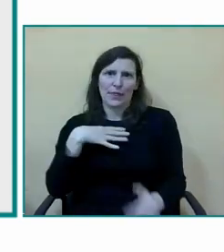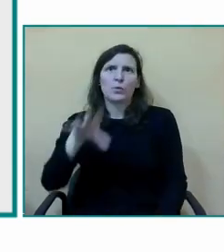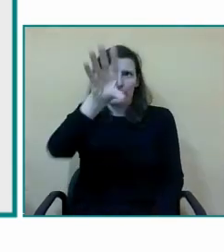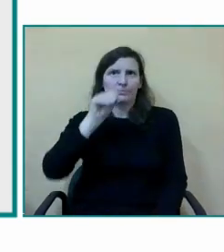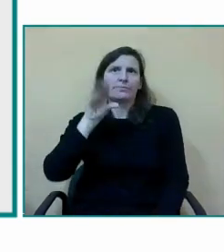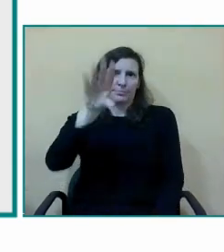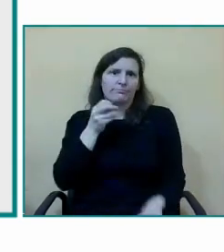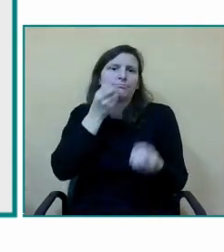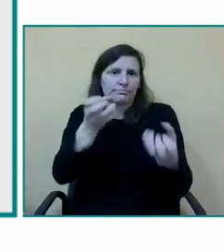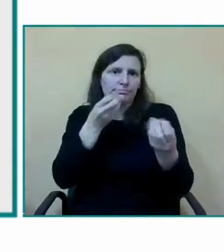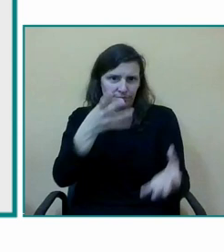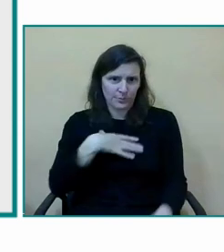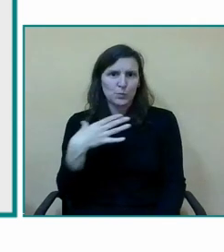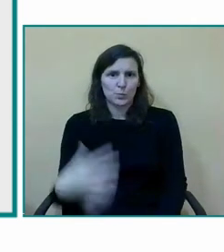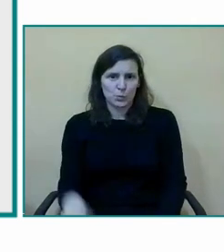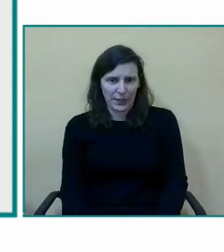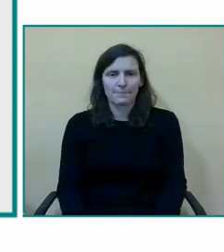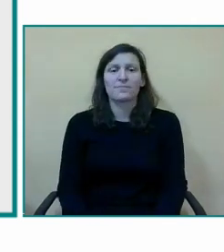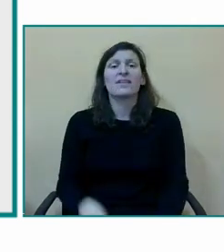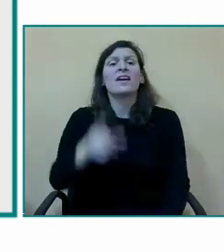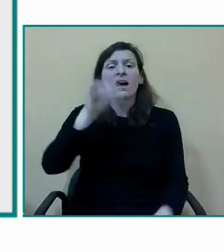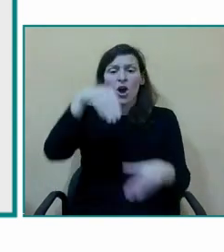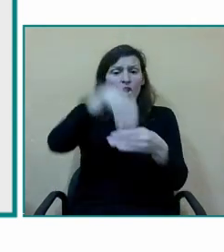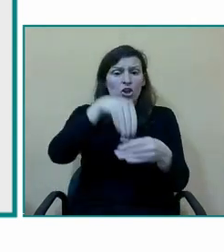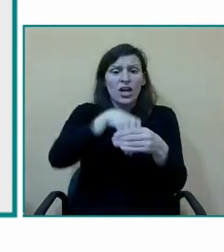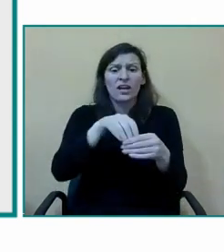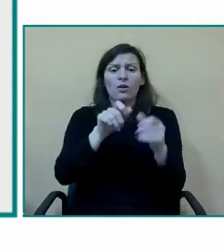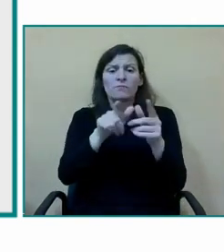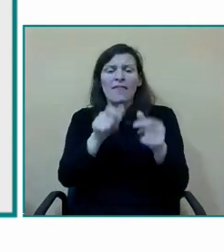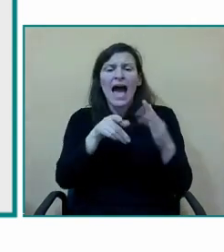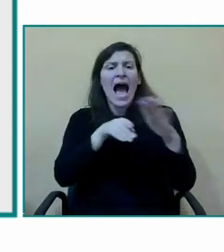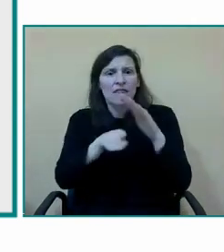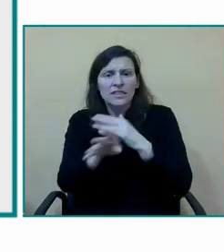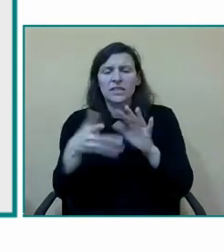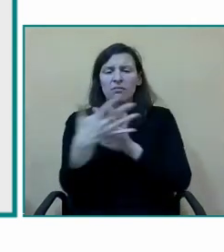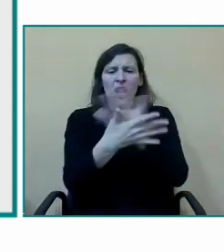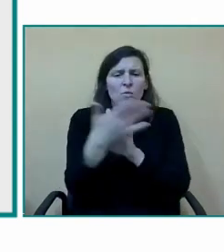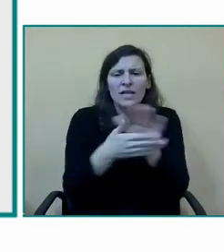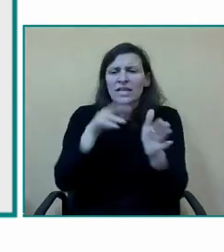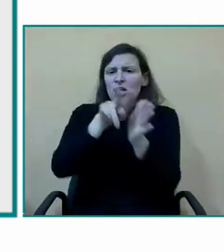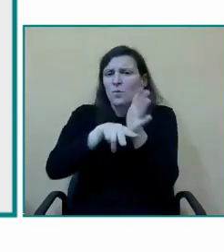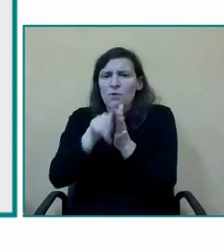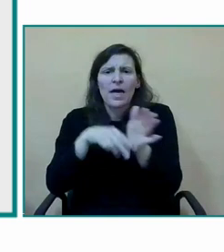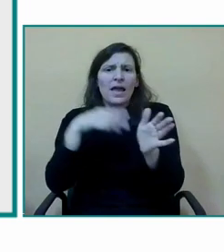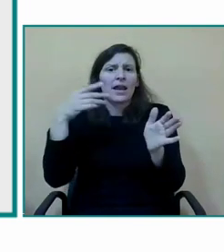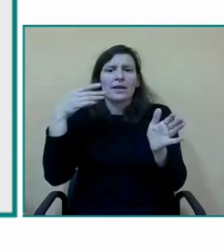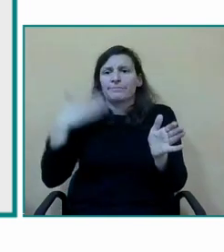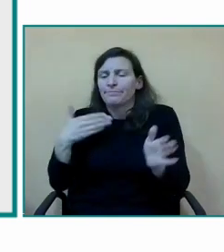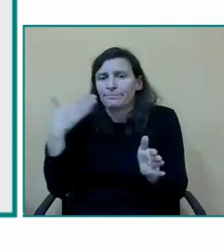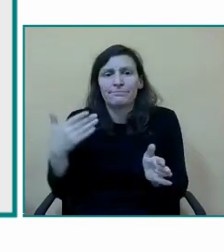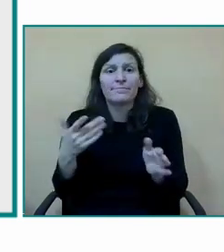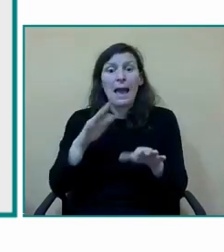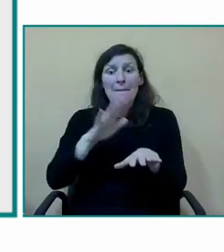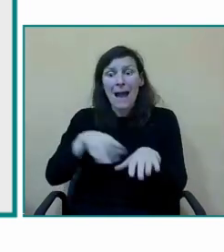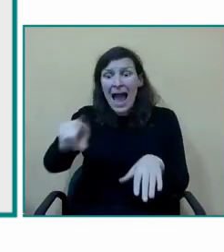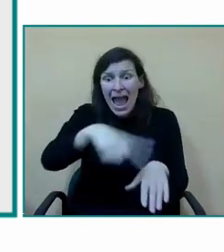le rodea al alumno y los contenidos y como consecuencia facilitando el aprendizaje permitiendo el desarrollo